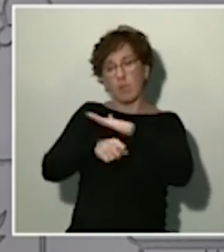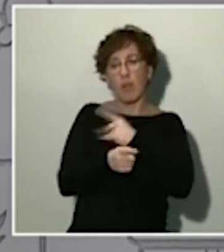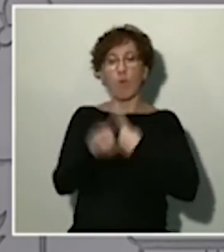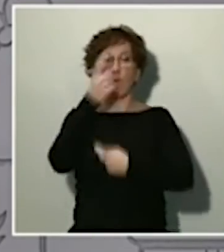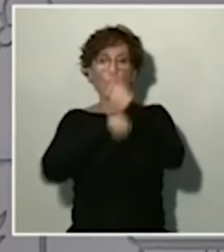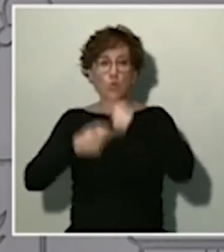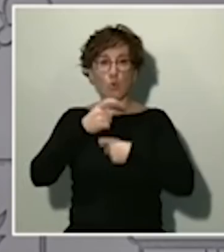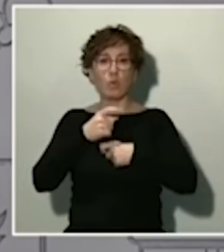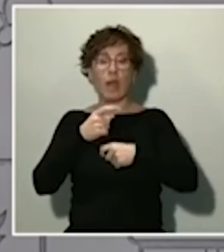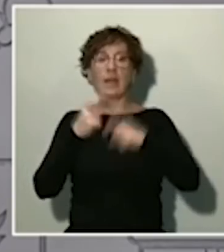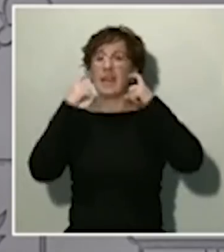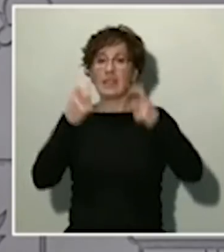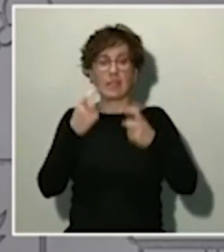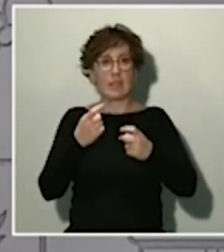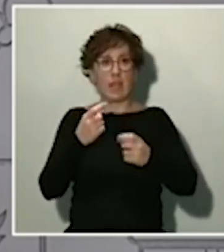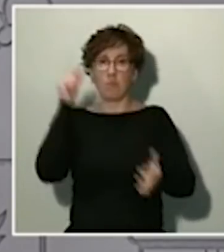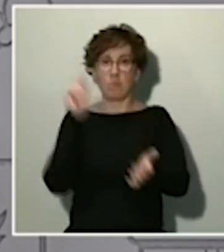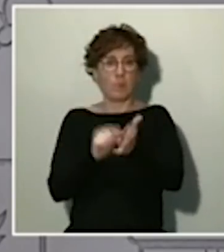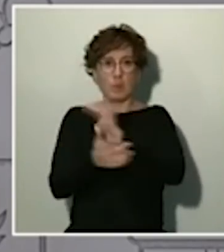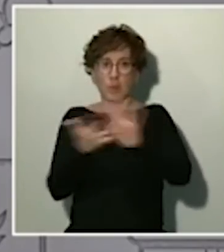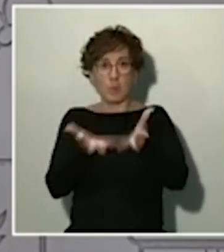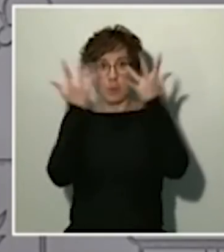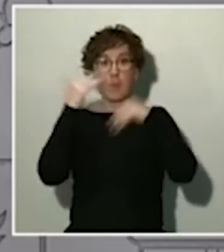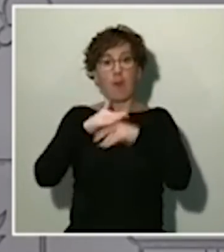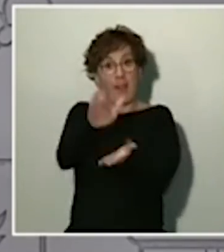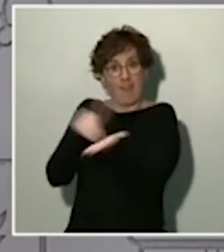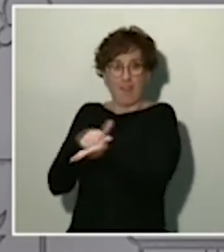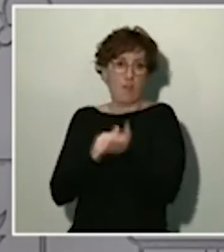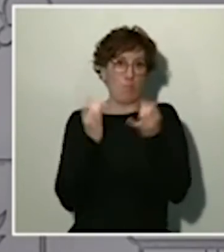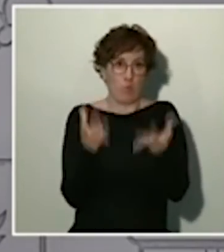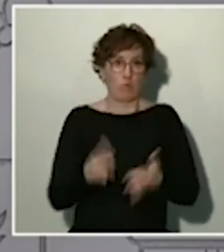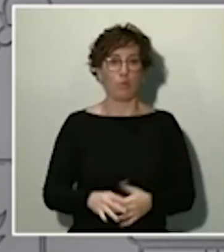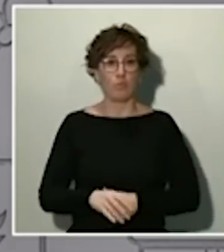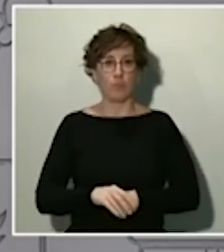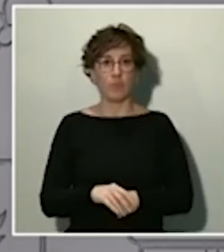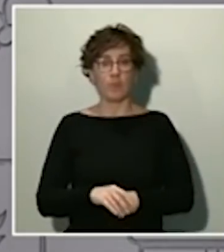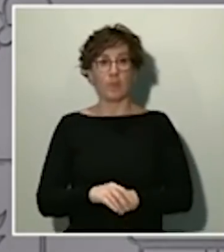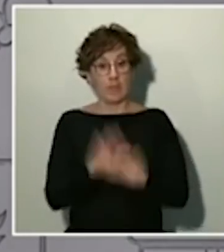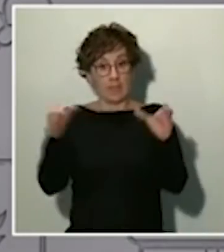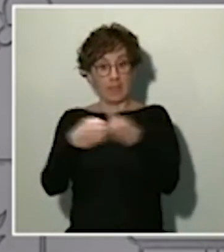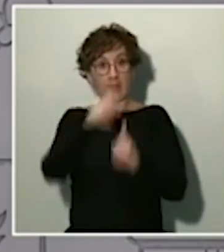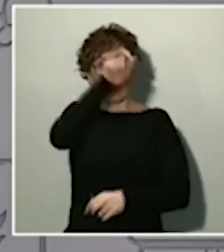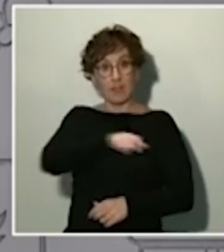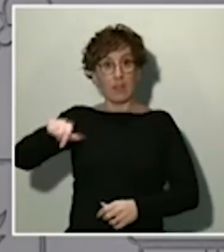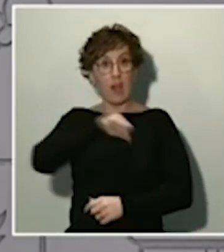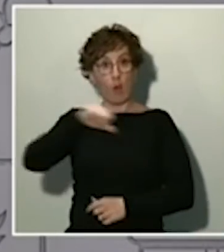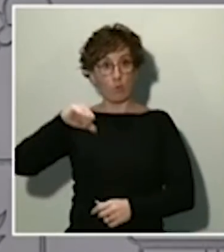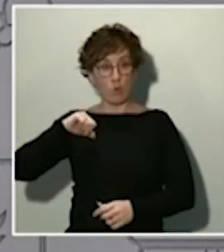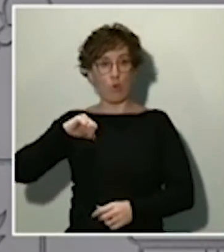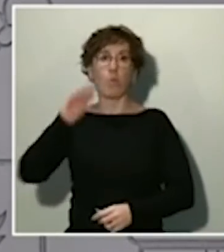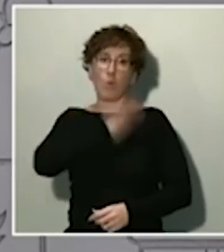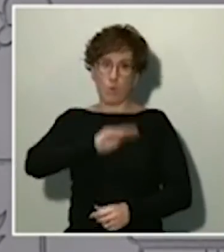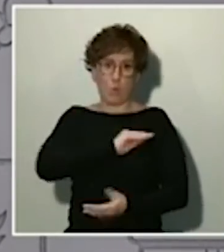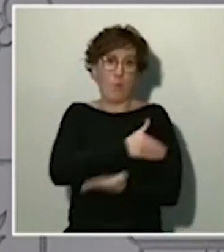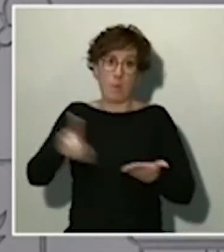con más agilidad. Para el colectivo de los autónomos, que implica a una serie de millones de personas en nuestro país cada vez